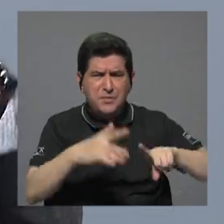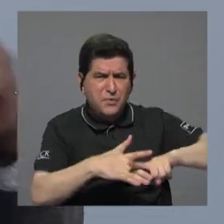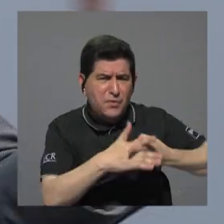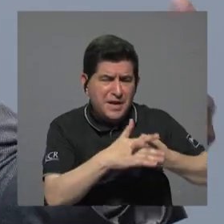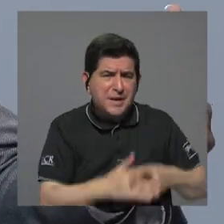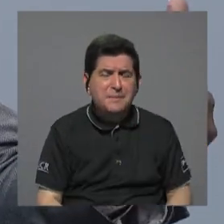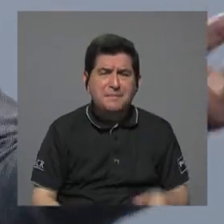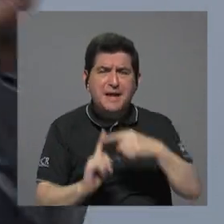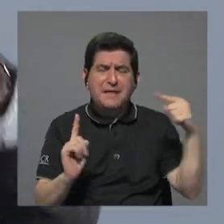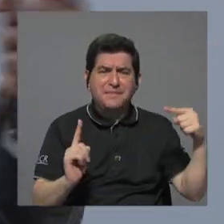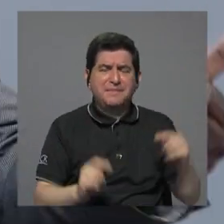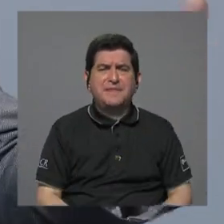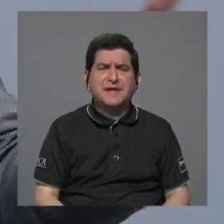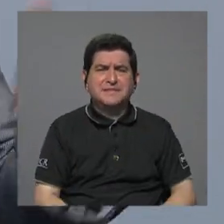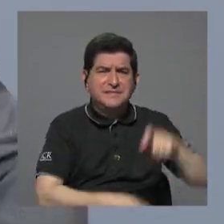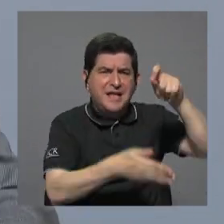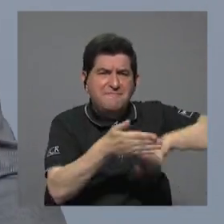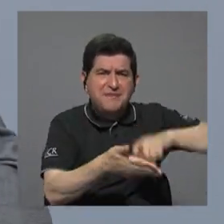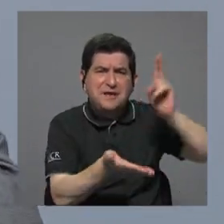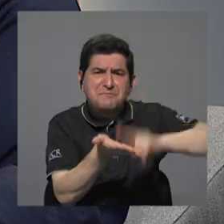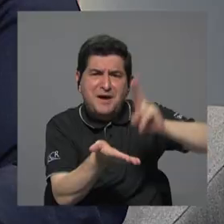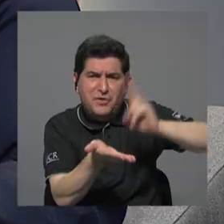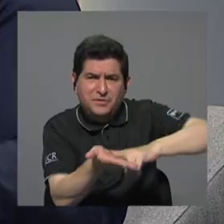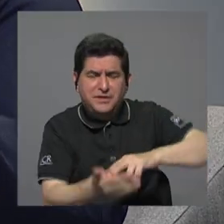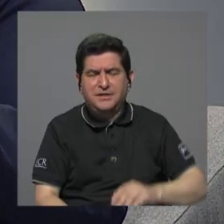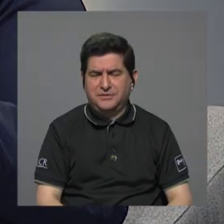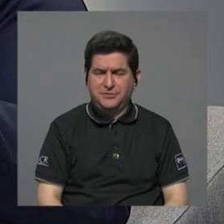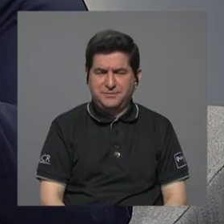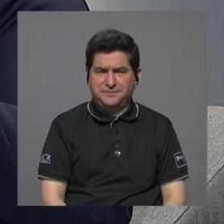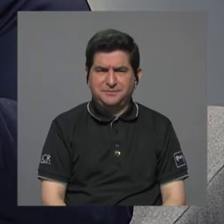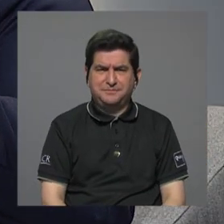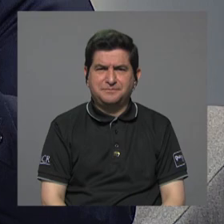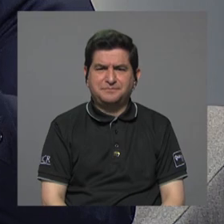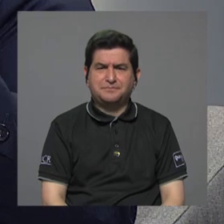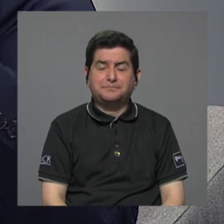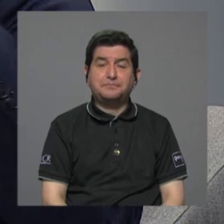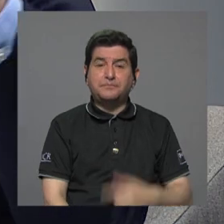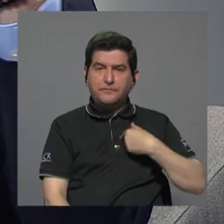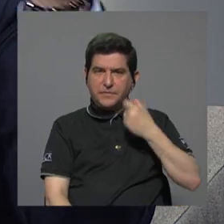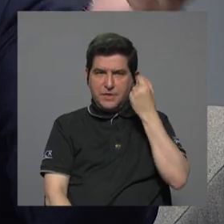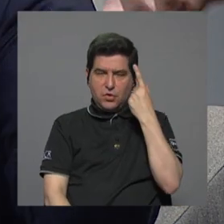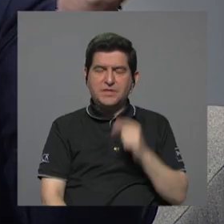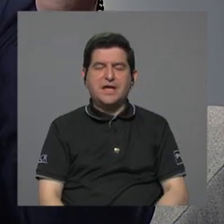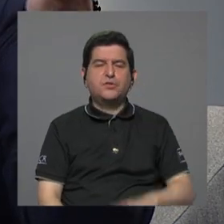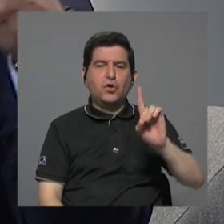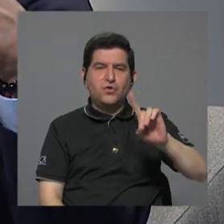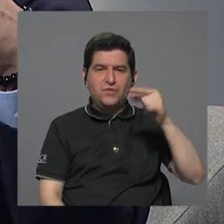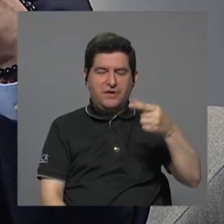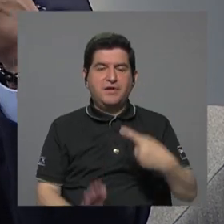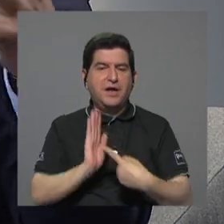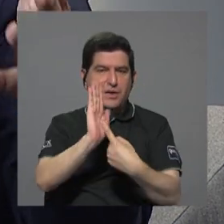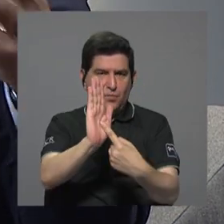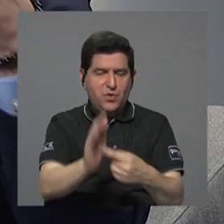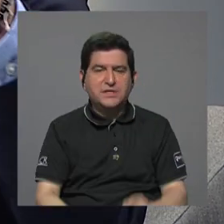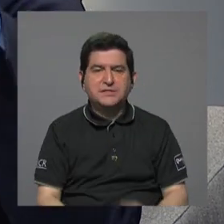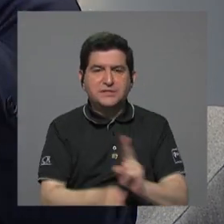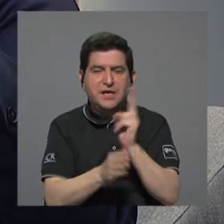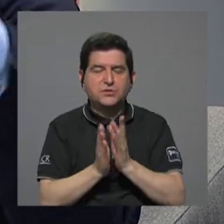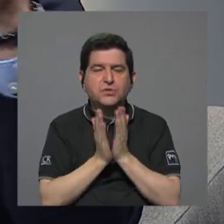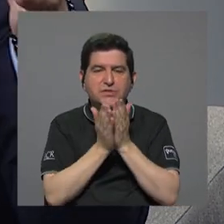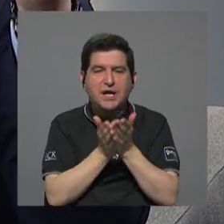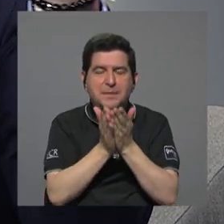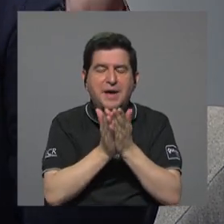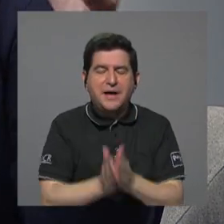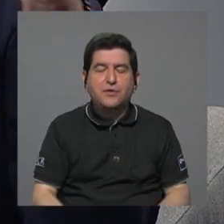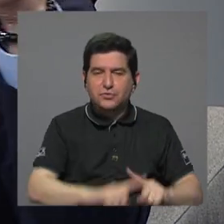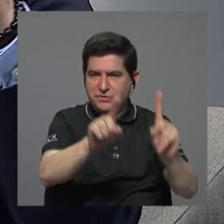desde la génesis de la firma del contrato vamos a ver yo entiendo yo que don Gavir Gursón está apuntando que si usaran barcos mixtos